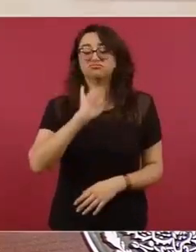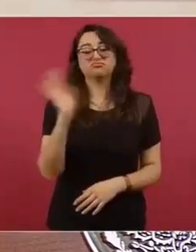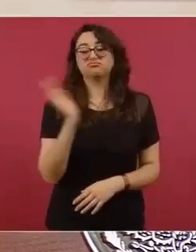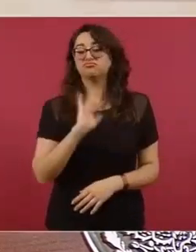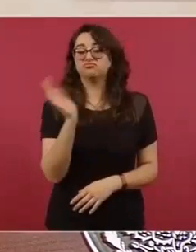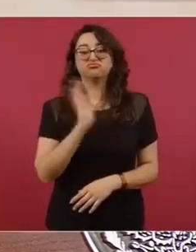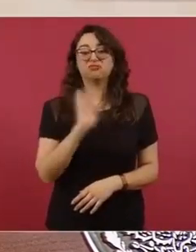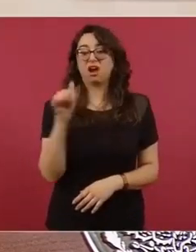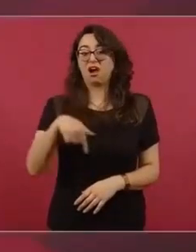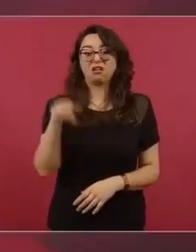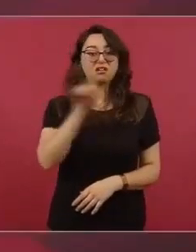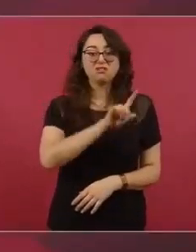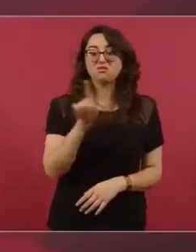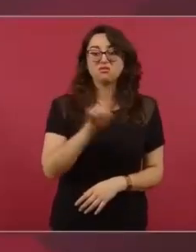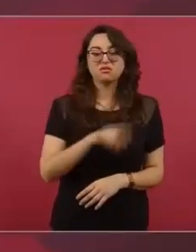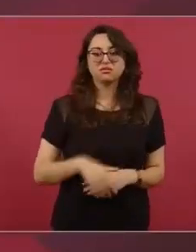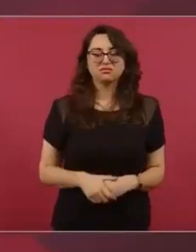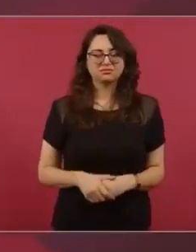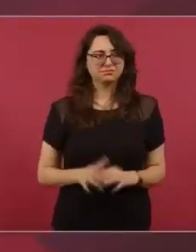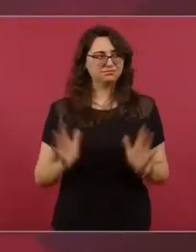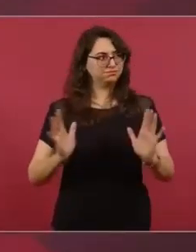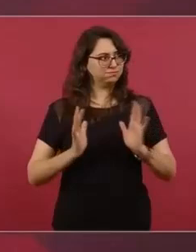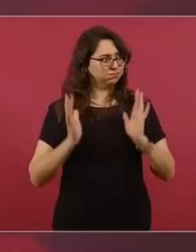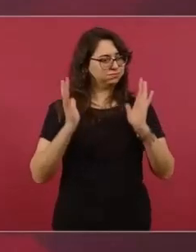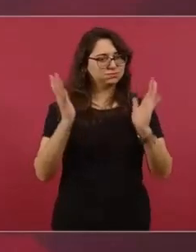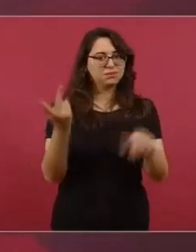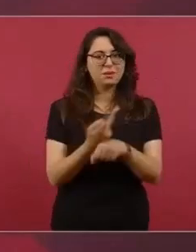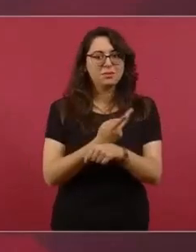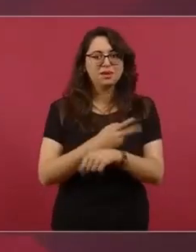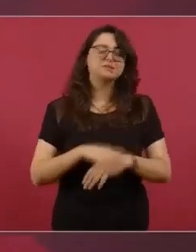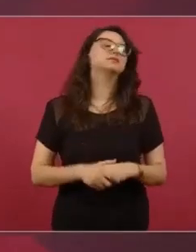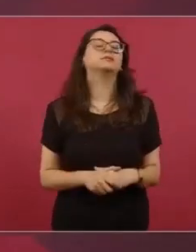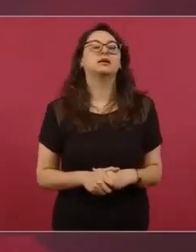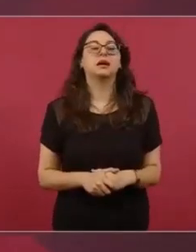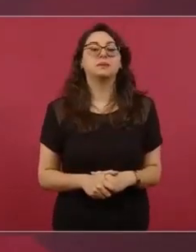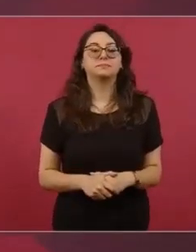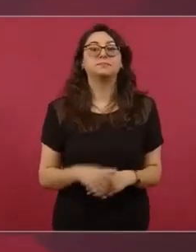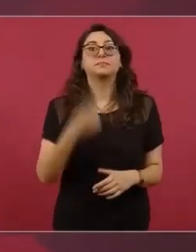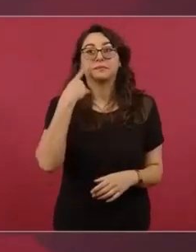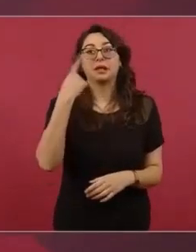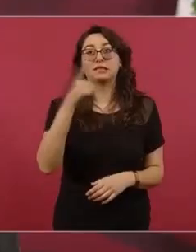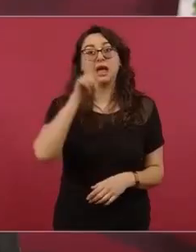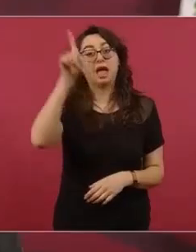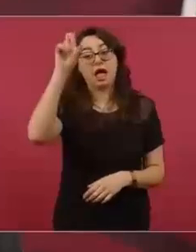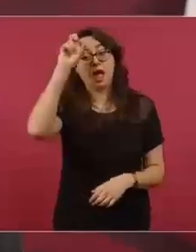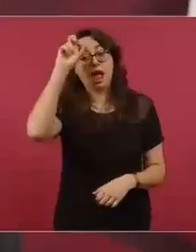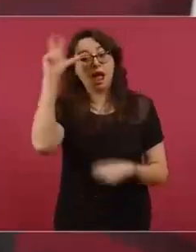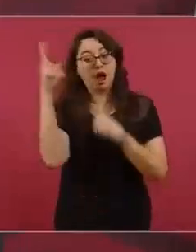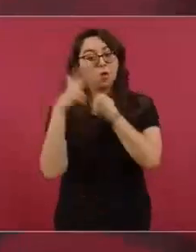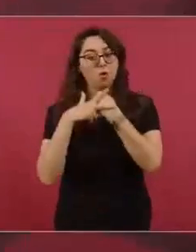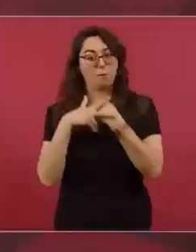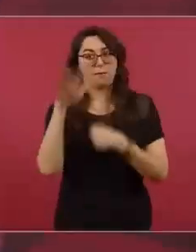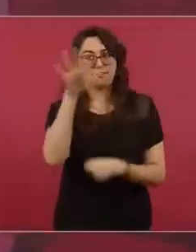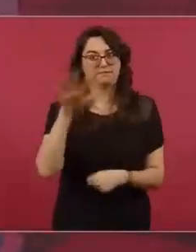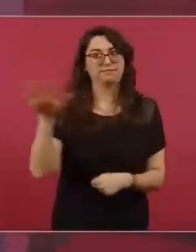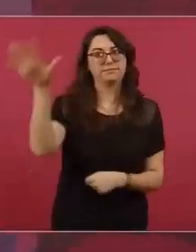una res, le pueden dar al dueño